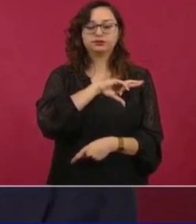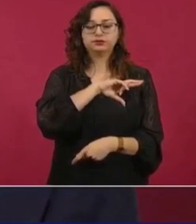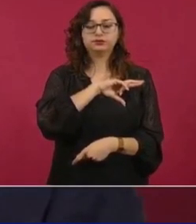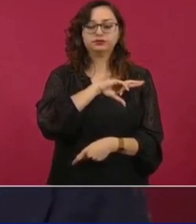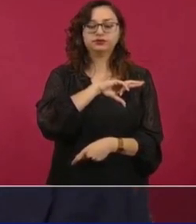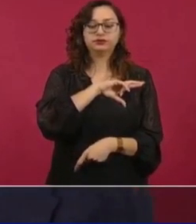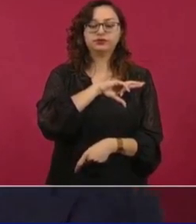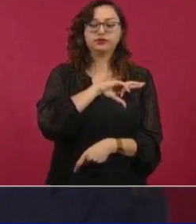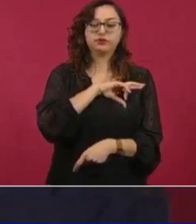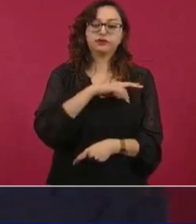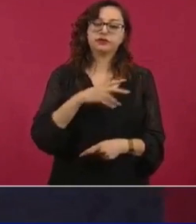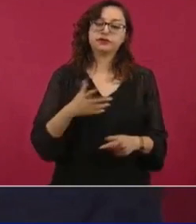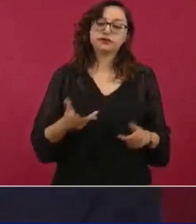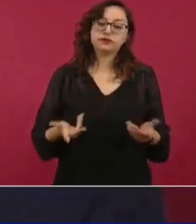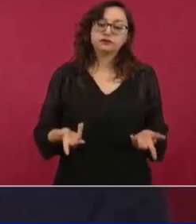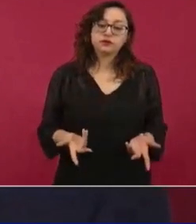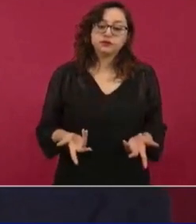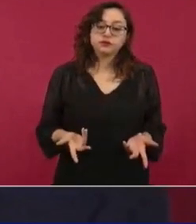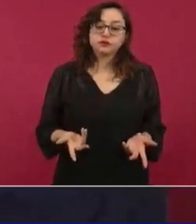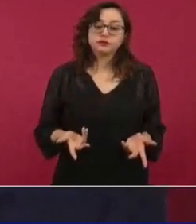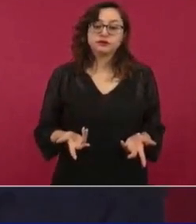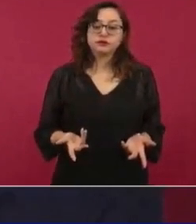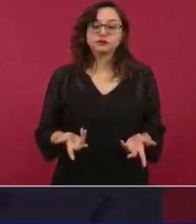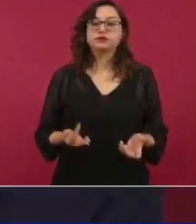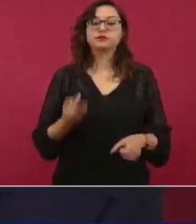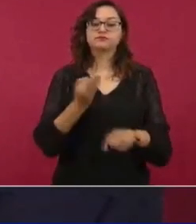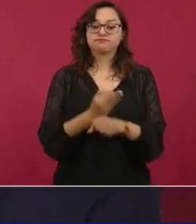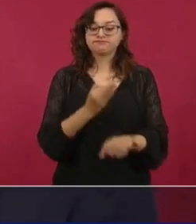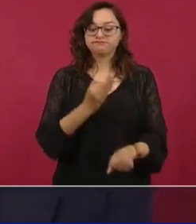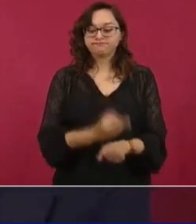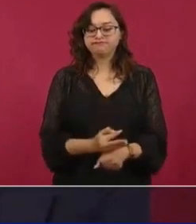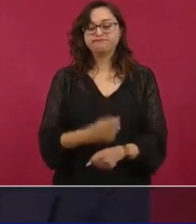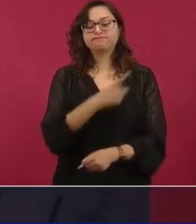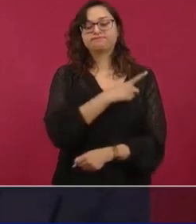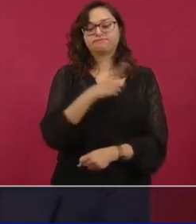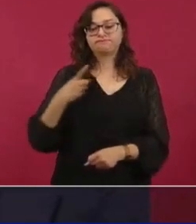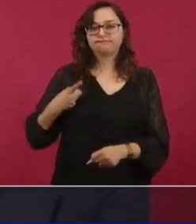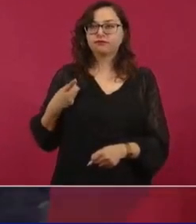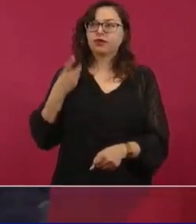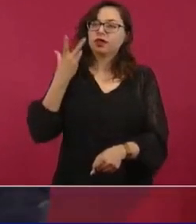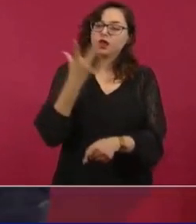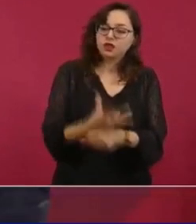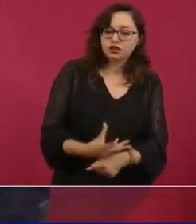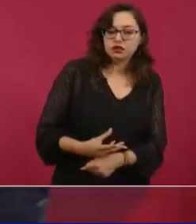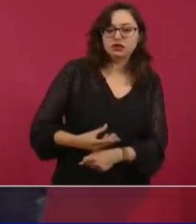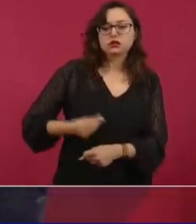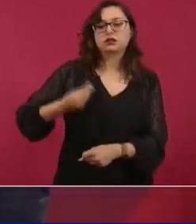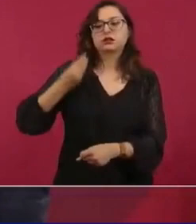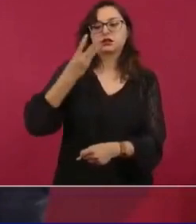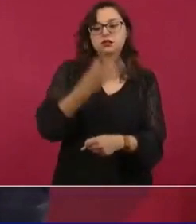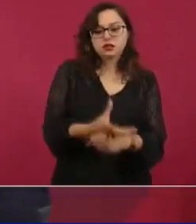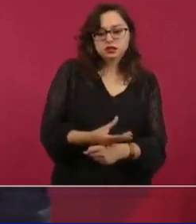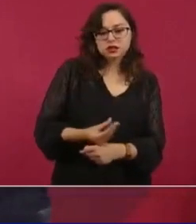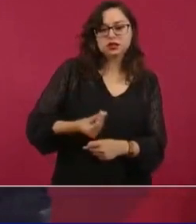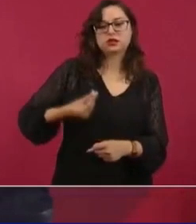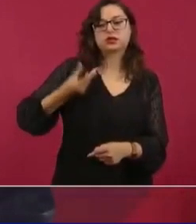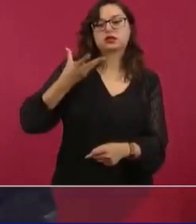Entonces, estamos resolviendo esos problemas. ¿Cómo,